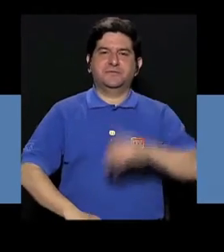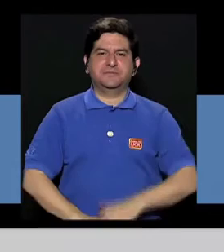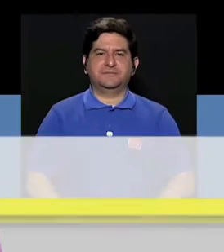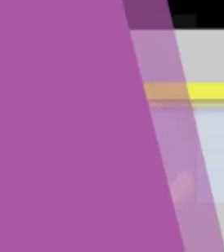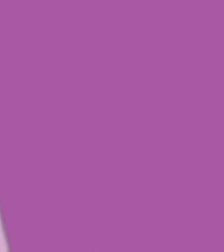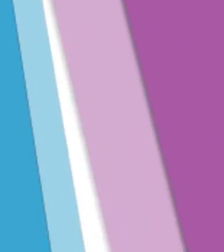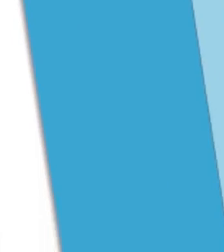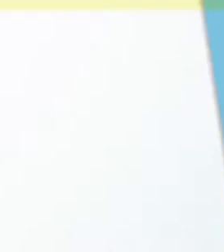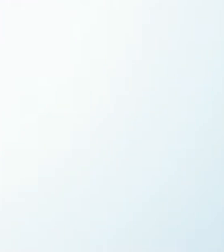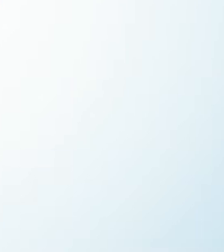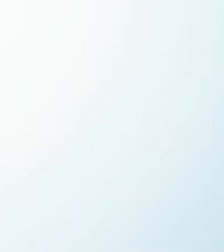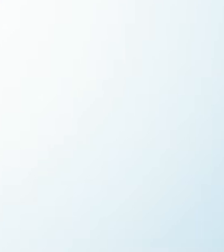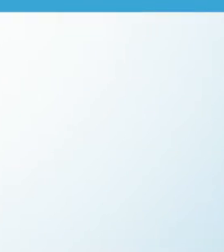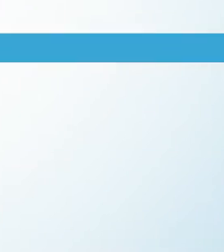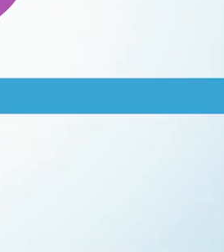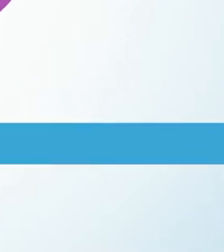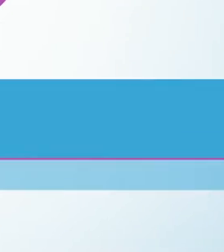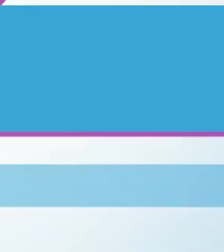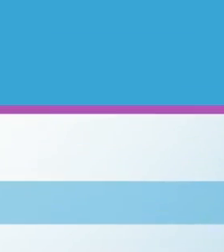Mejor.